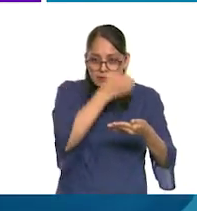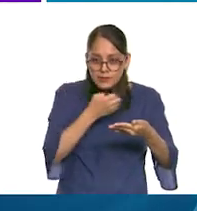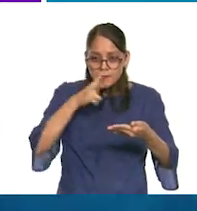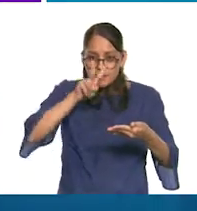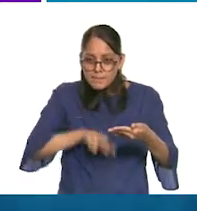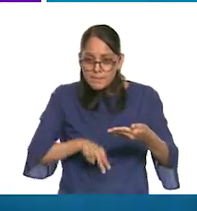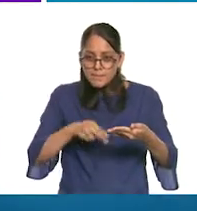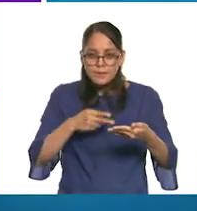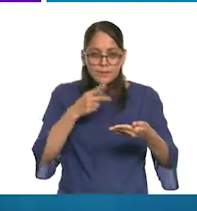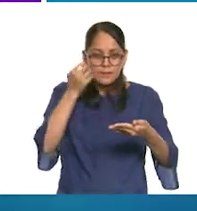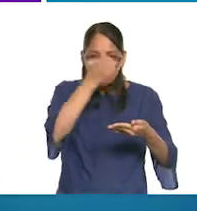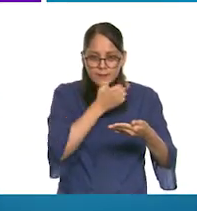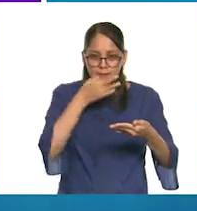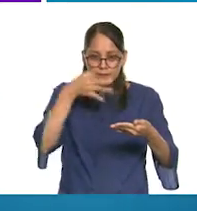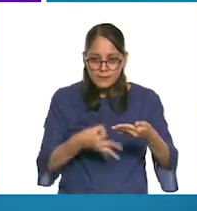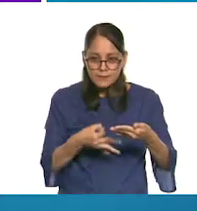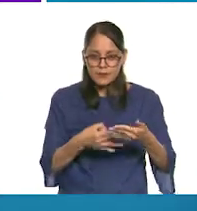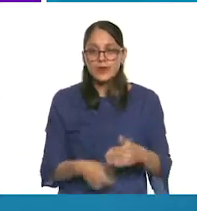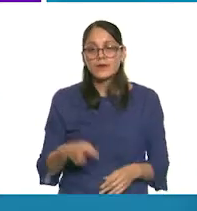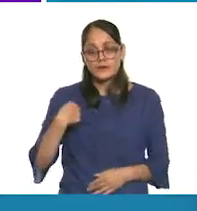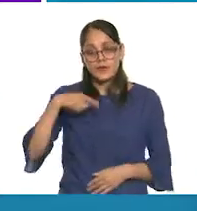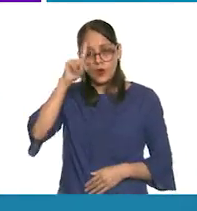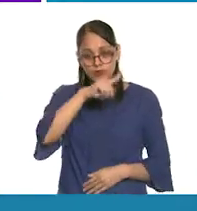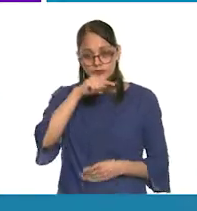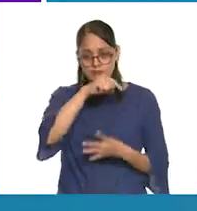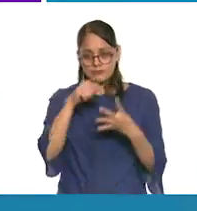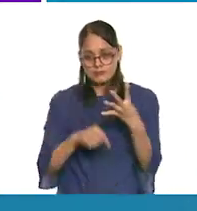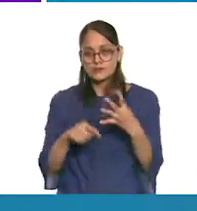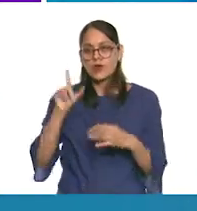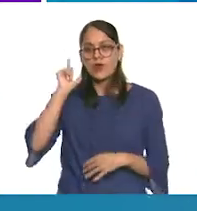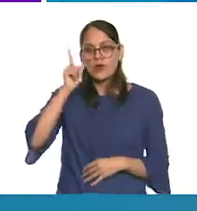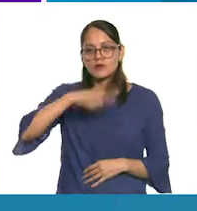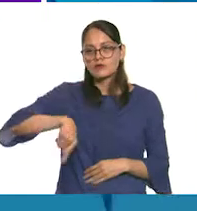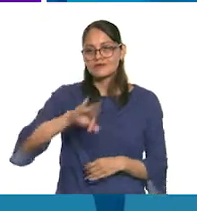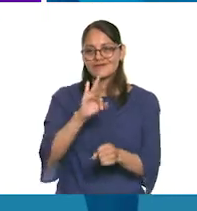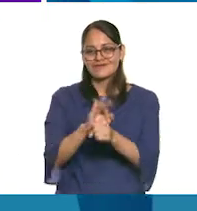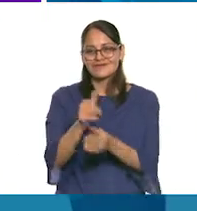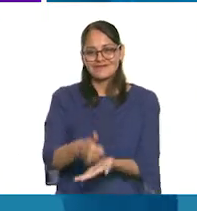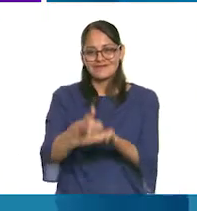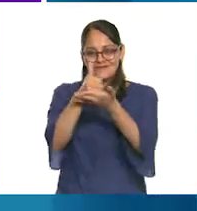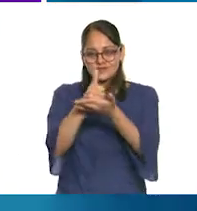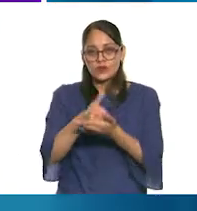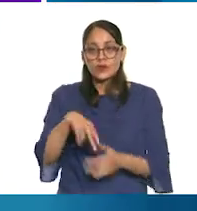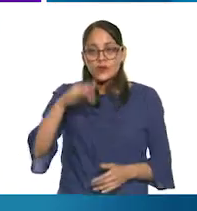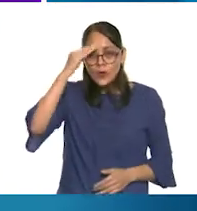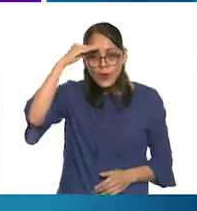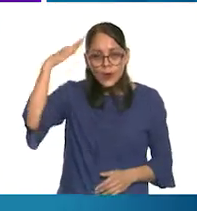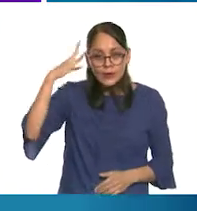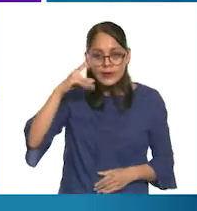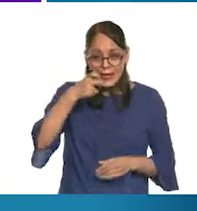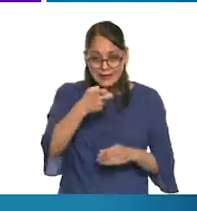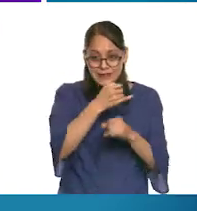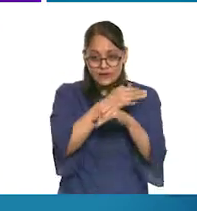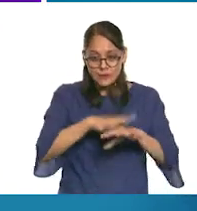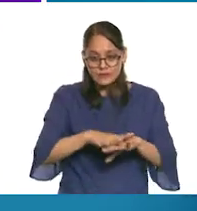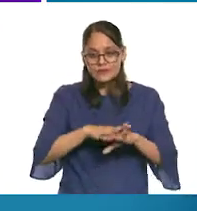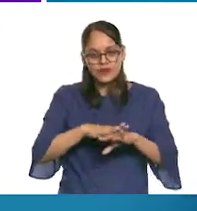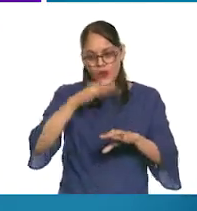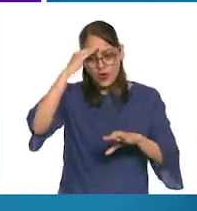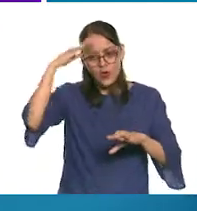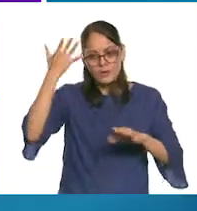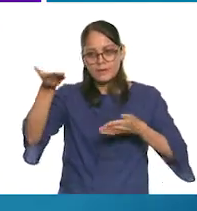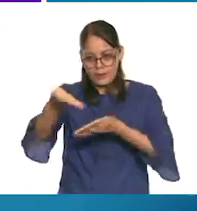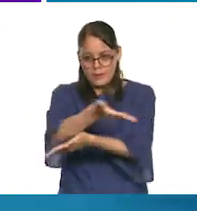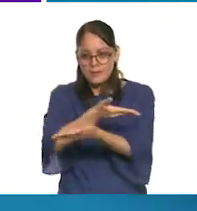Esperamos que la información y los consejos de esta sesión te hayan sido de ayuda. Y no olvides compartir esta valiosa información